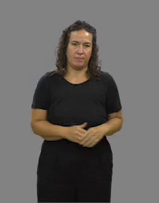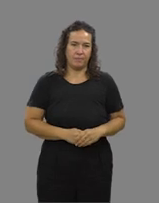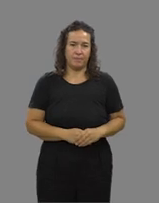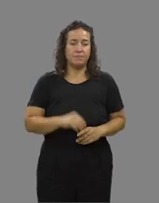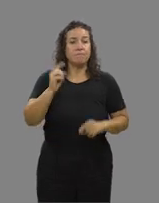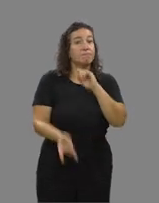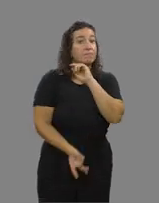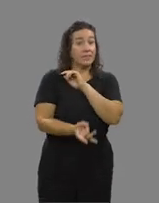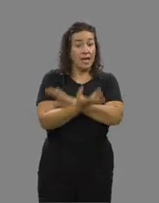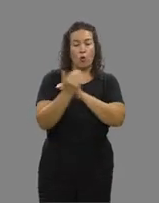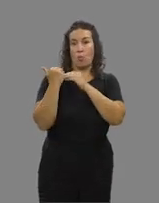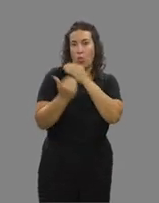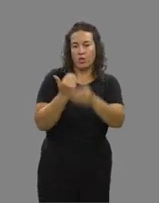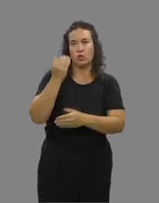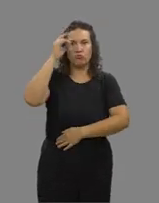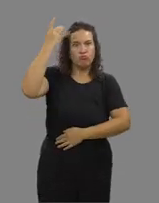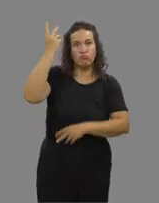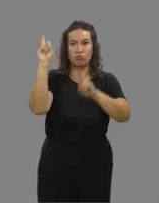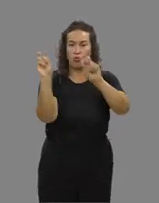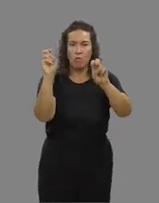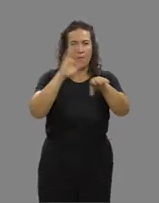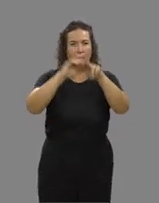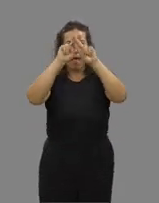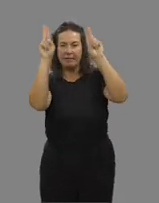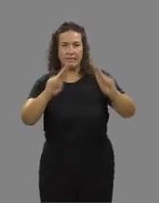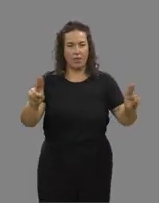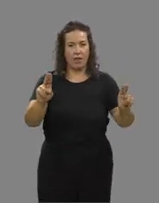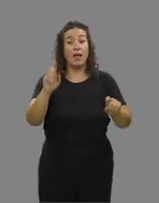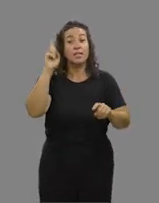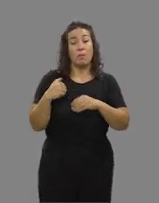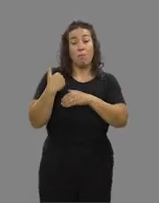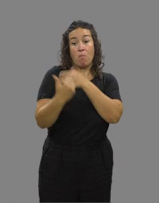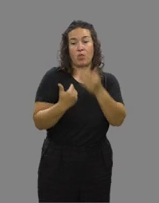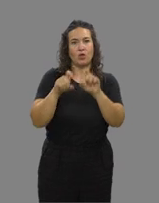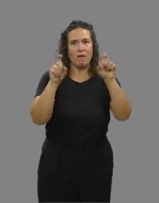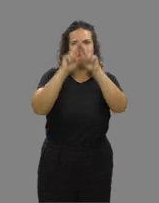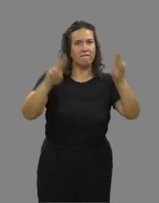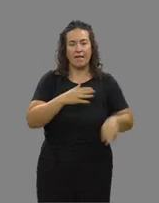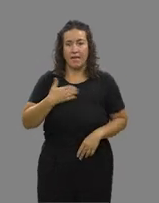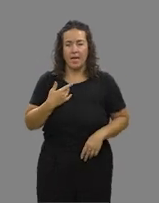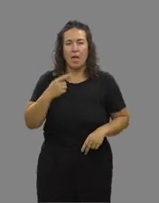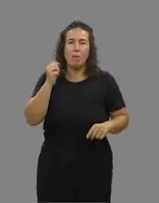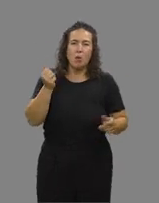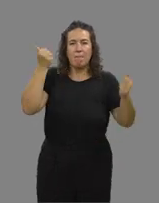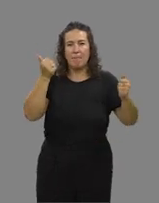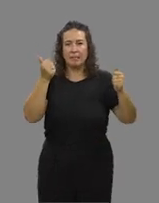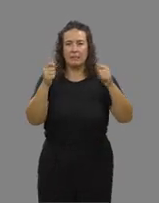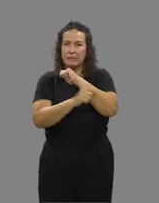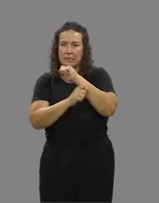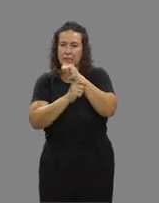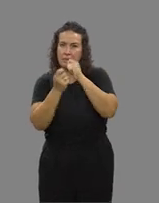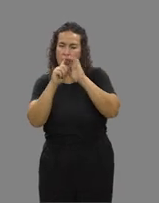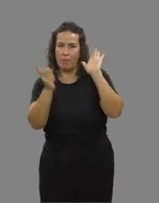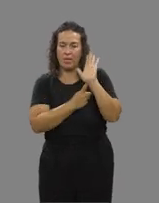internacionales. Generador de procesos innovadores de internacionalización y de proyectos de internacionalización con un enfoque estratégico integral.